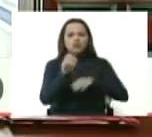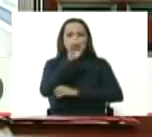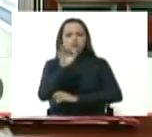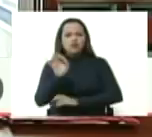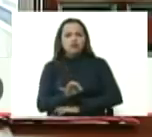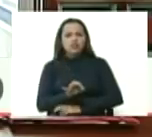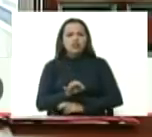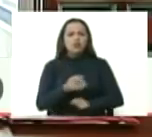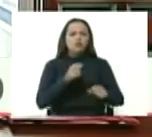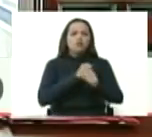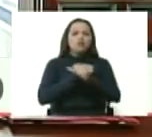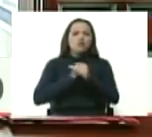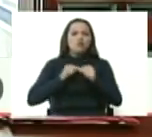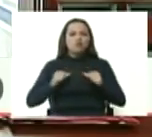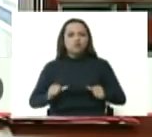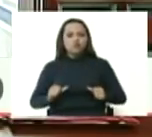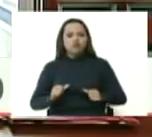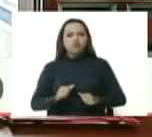Portugal,